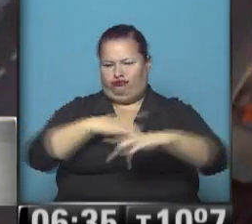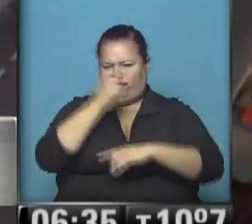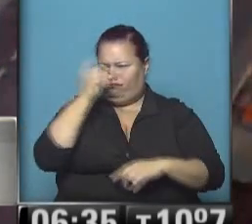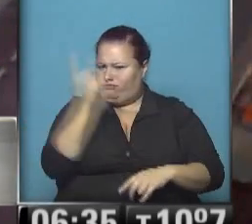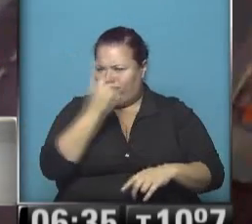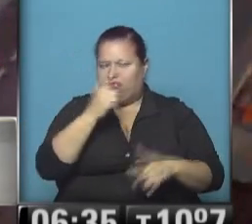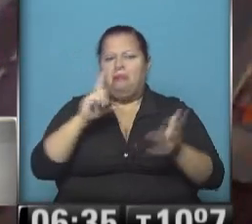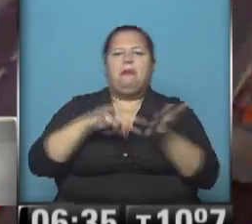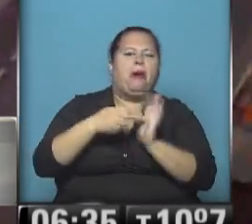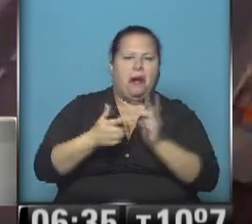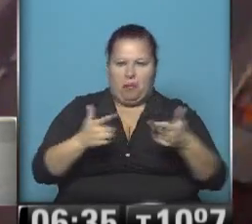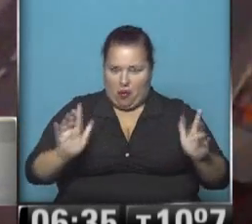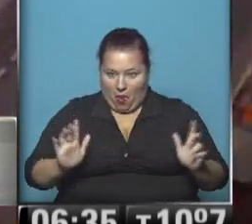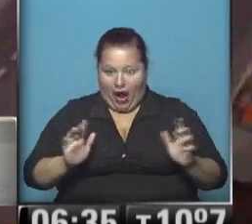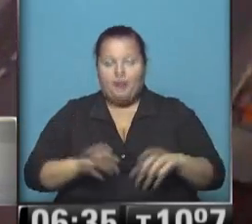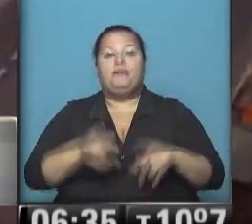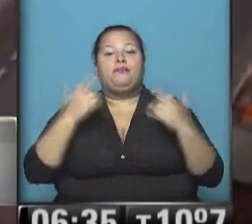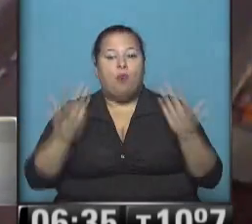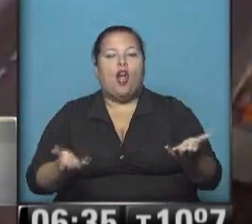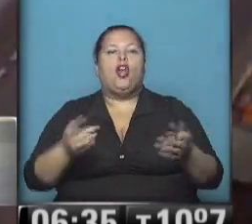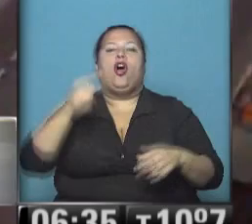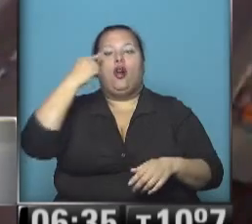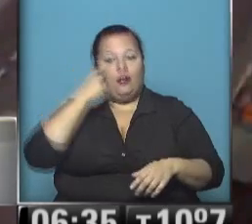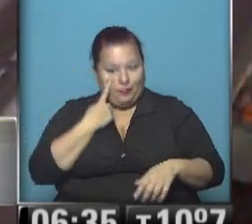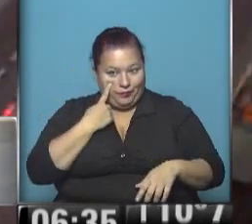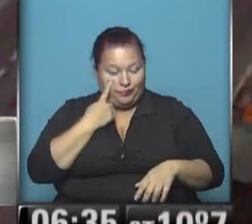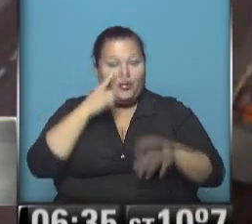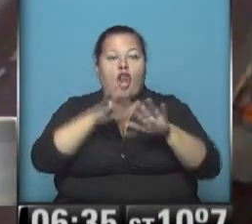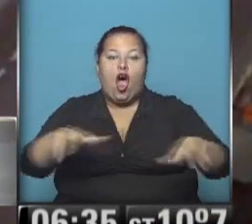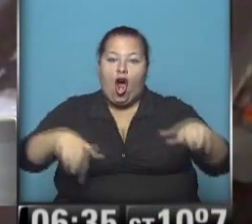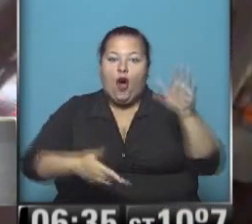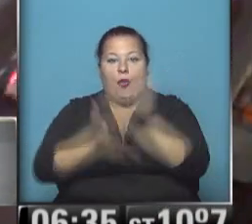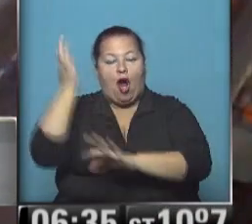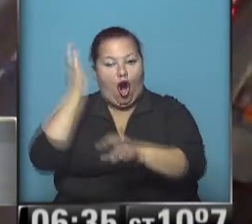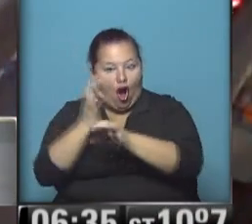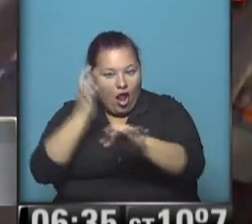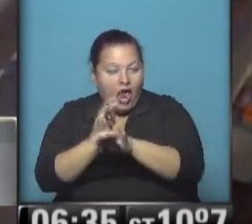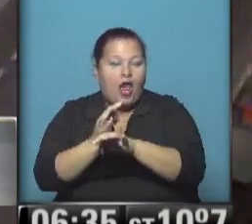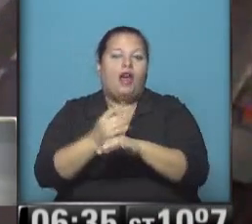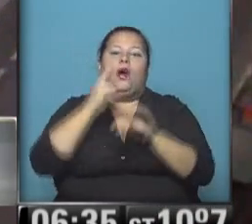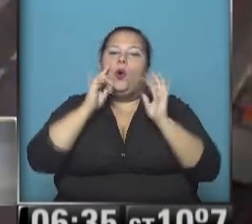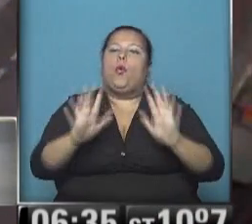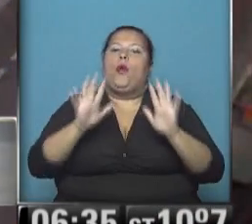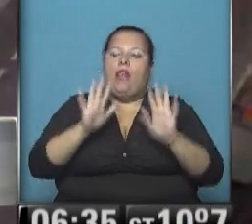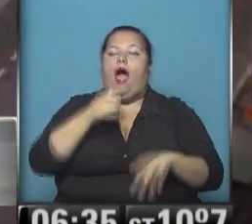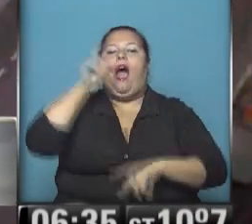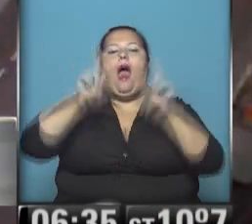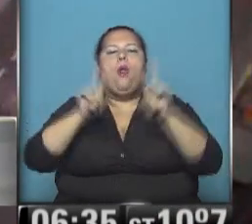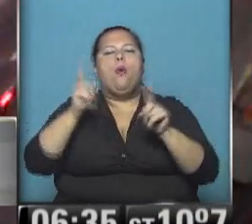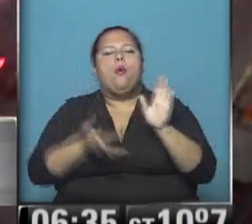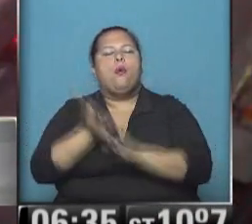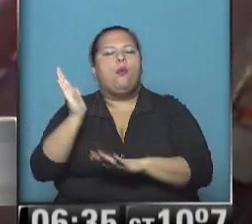veloz, sin mayores inconvenientes así que bueno, ojo eh, los chicos van a salir al colegio precaución, aquellos que van